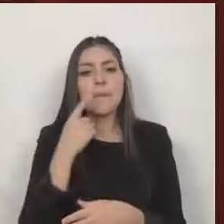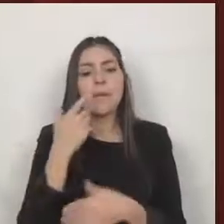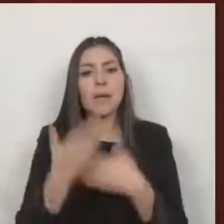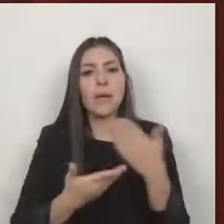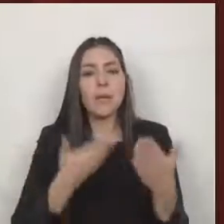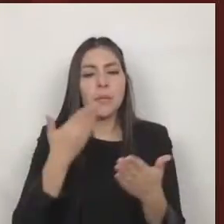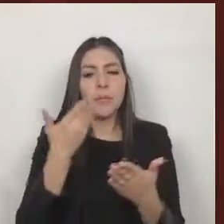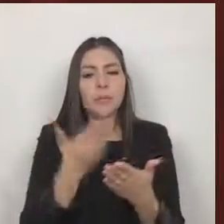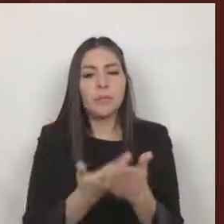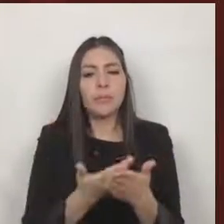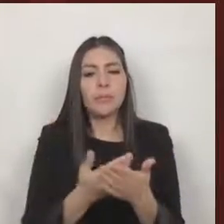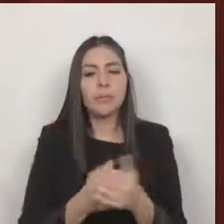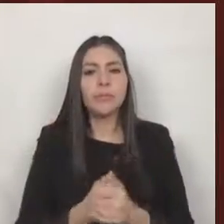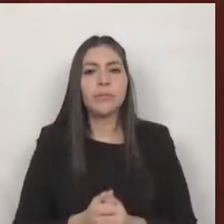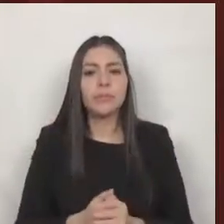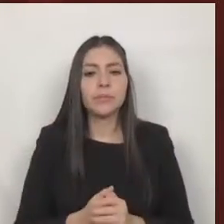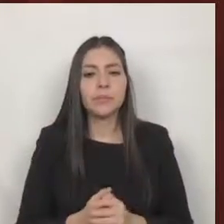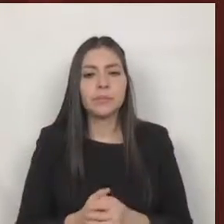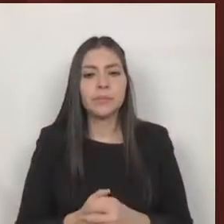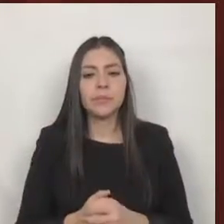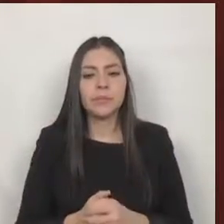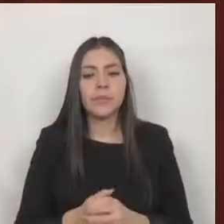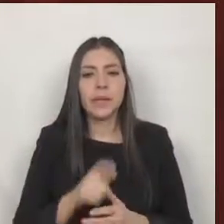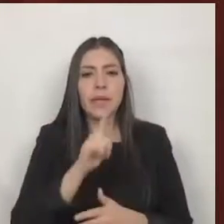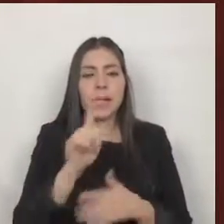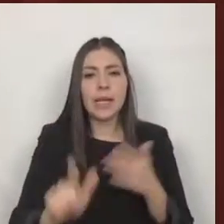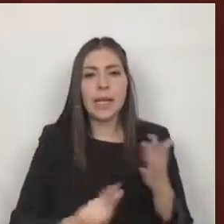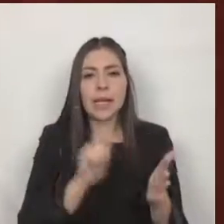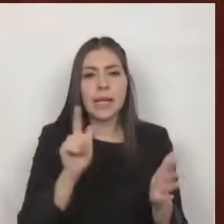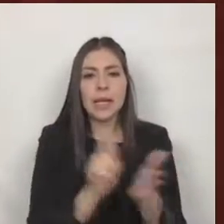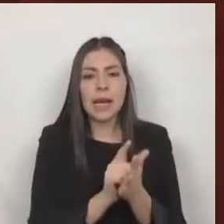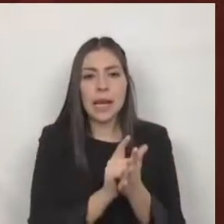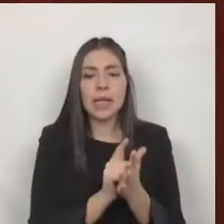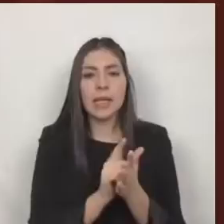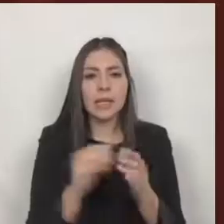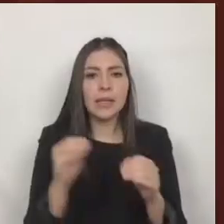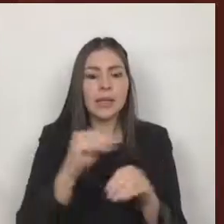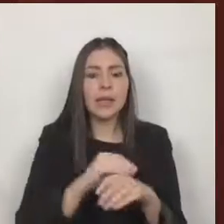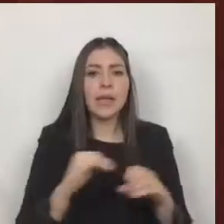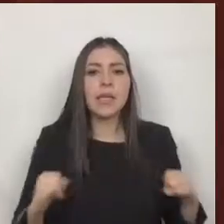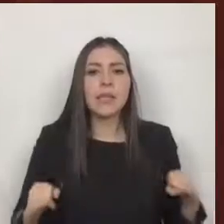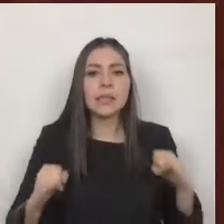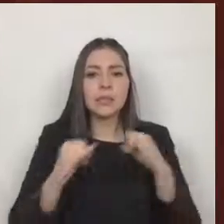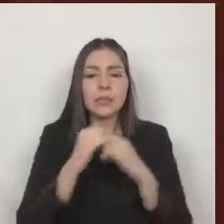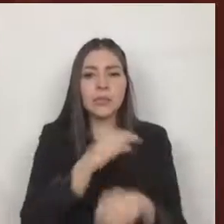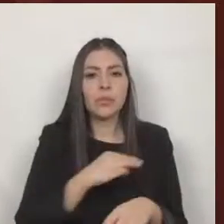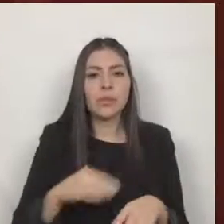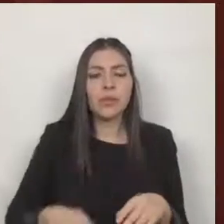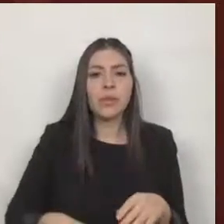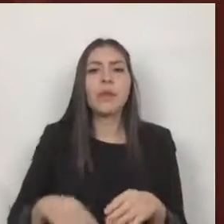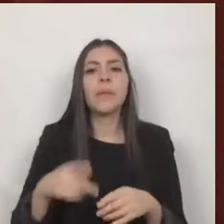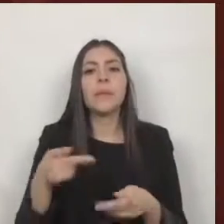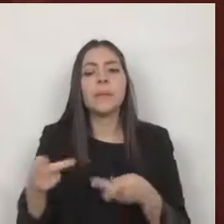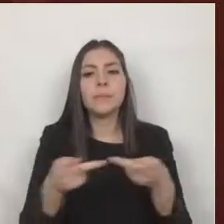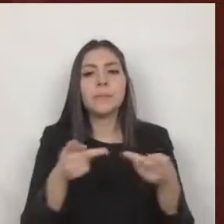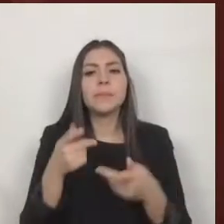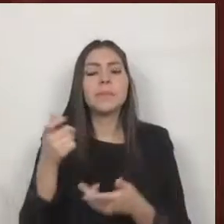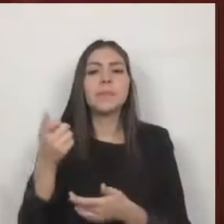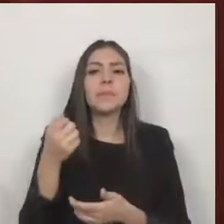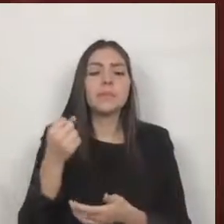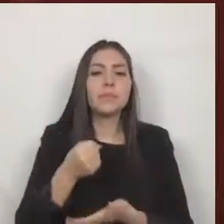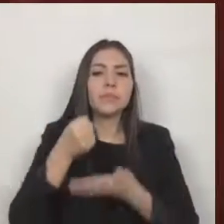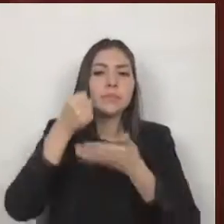de ley de institutos municipales de planeación programación presupuestación y evaluación